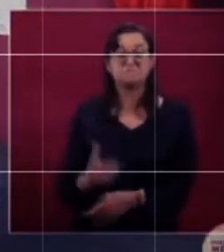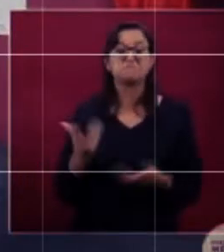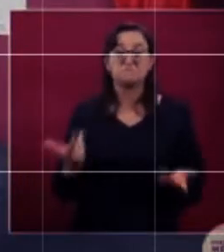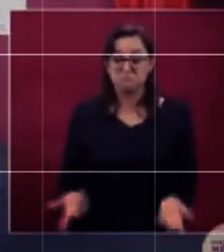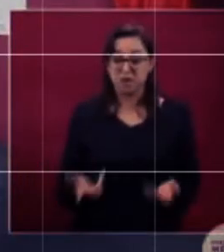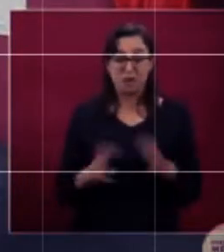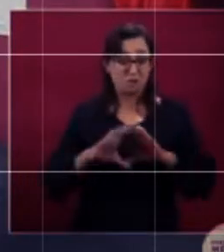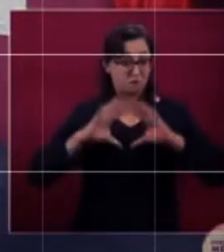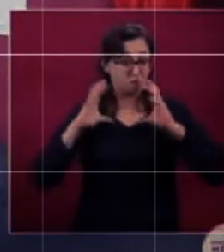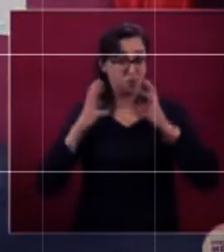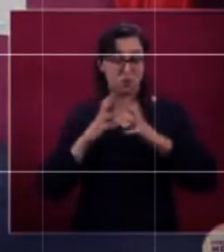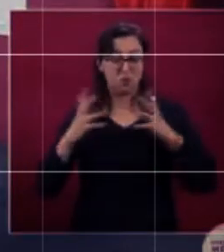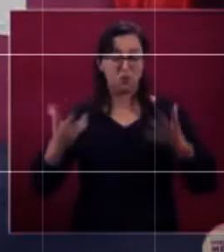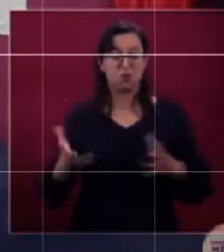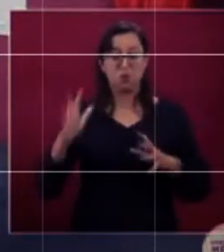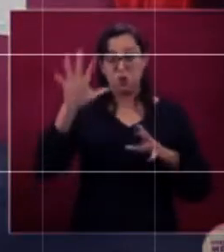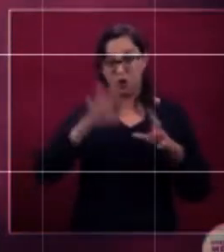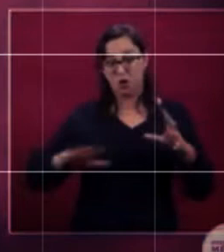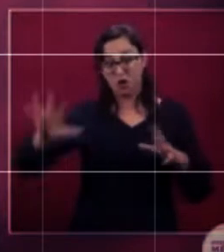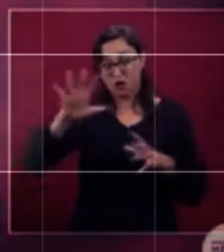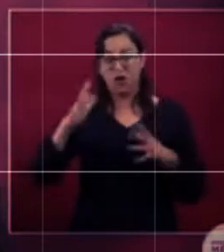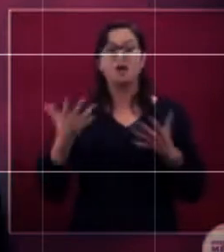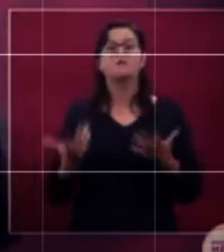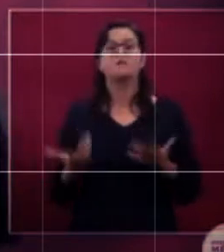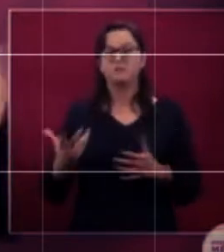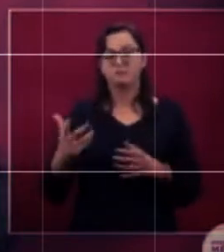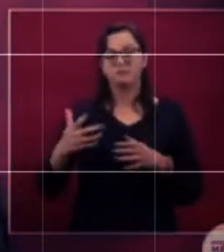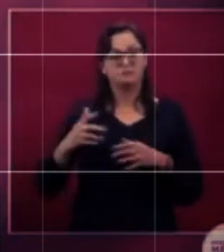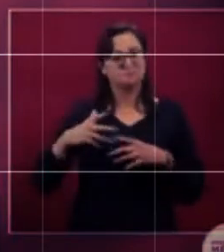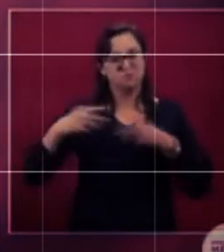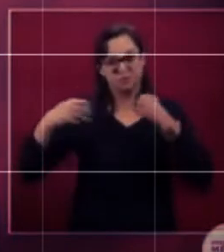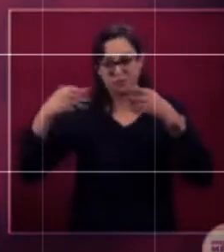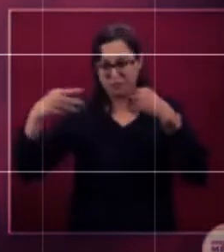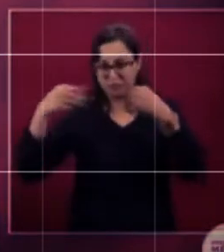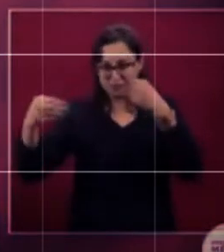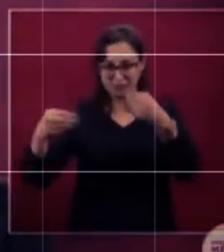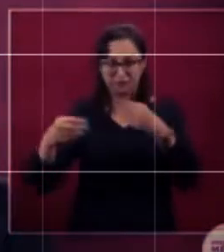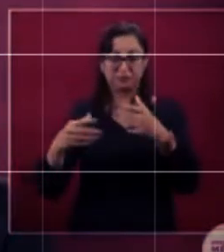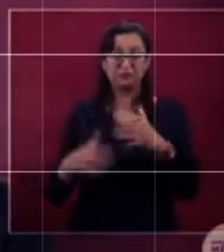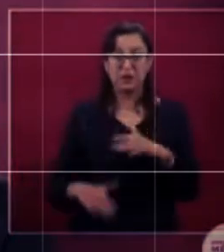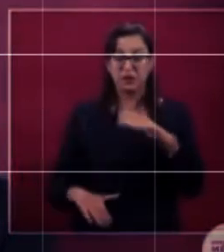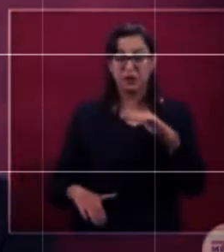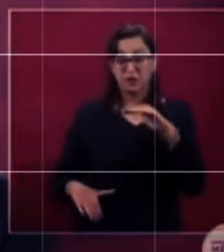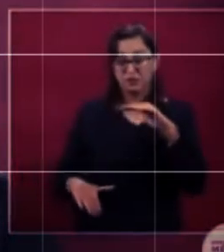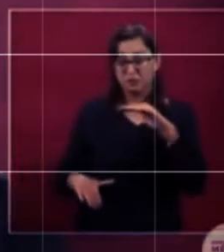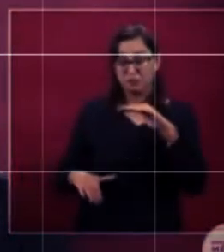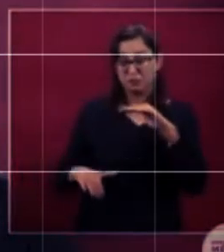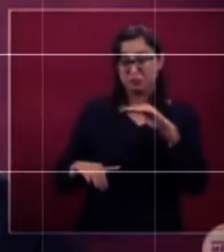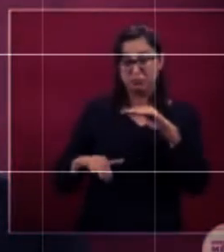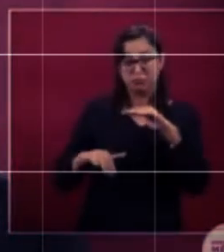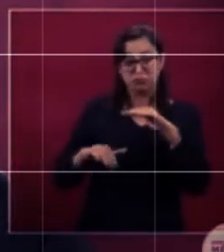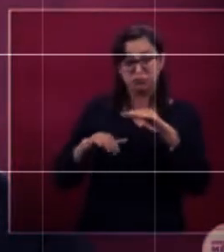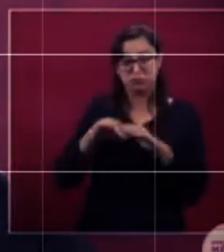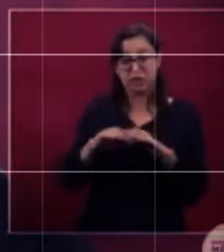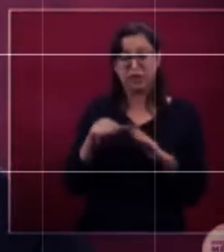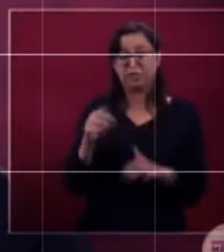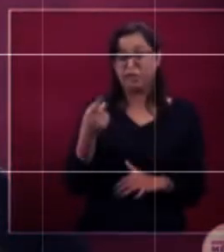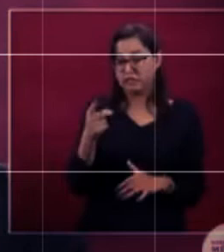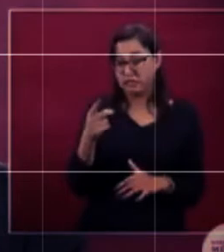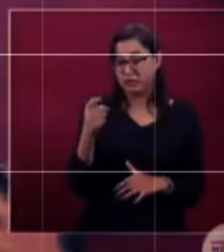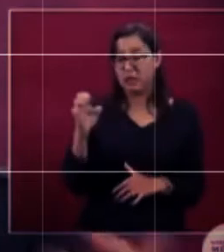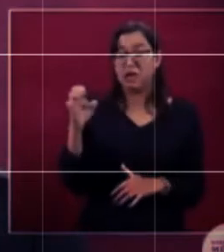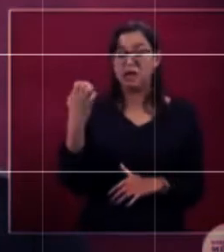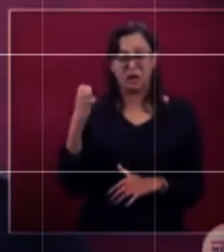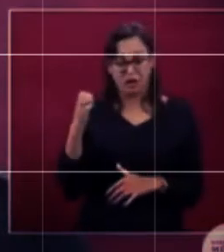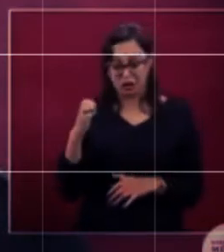todos los países del hemisferio norte, a partir de ahora, llegará a un punto máximo probablemente en diciembre o enero, y